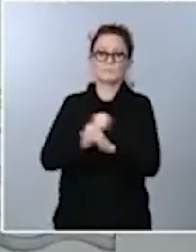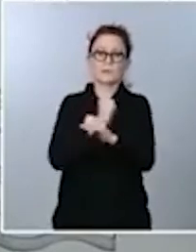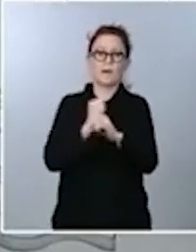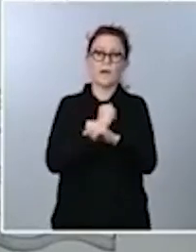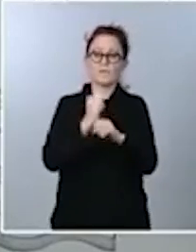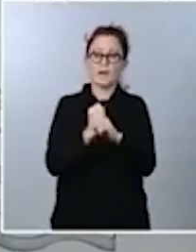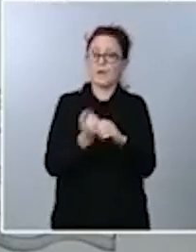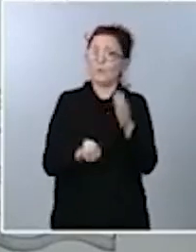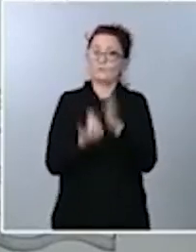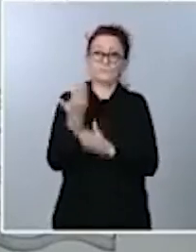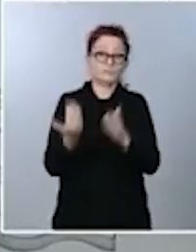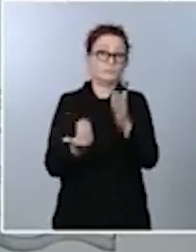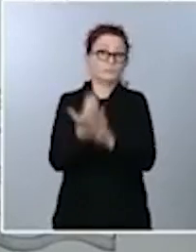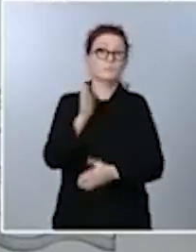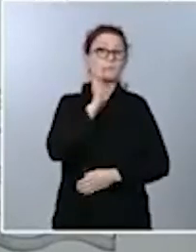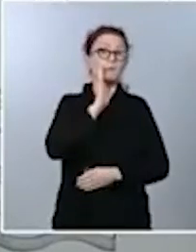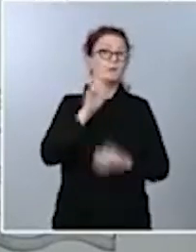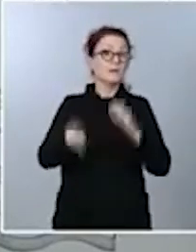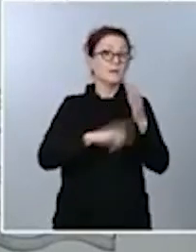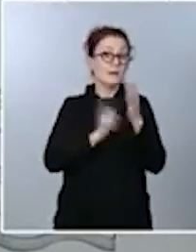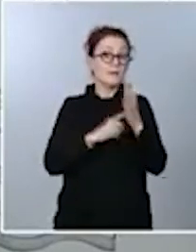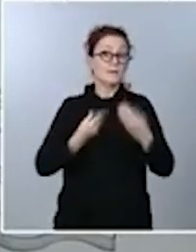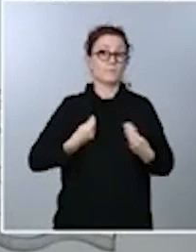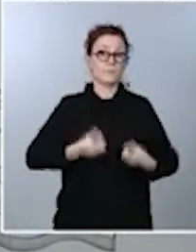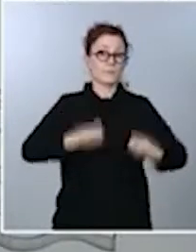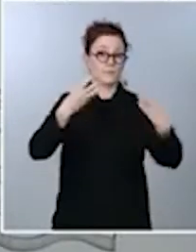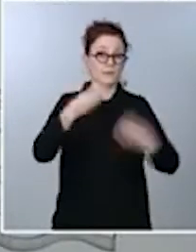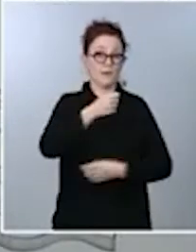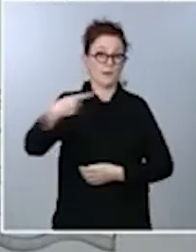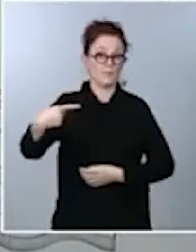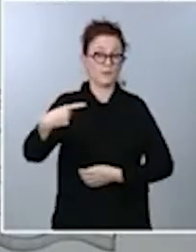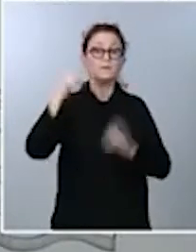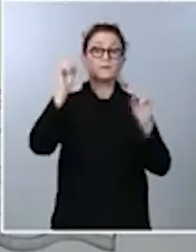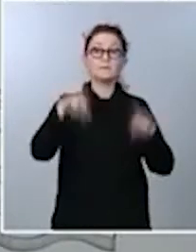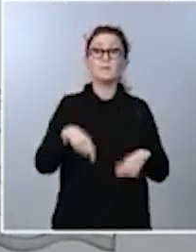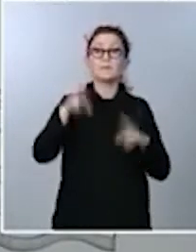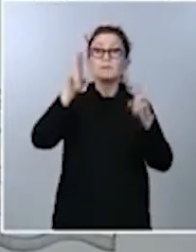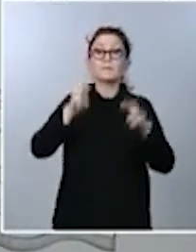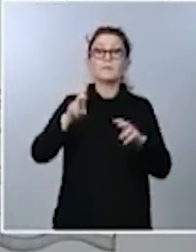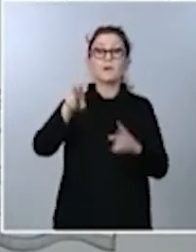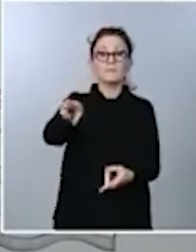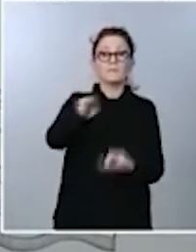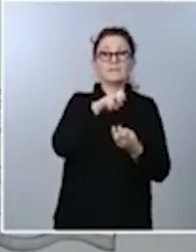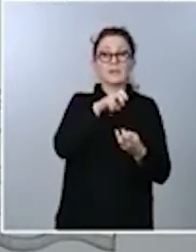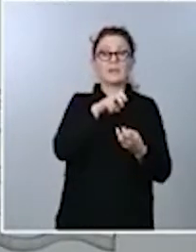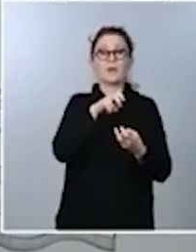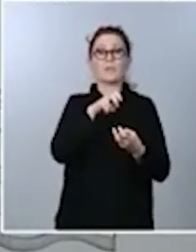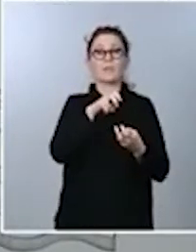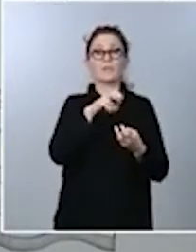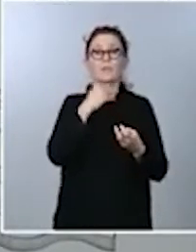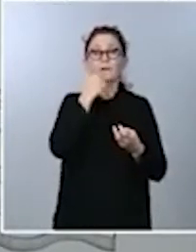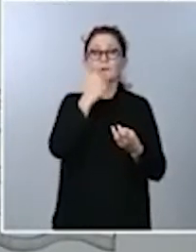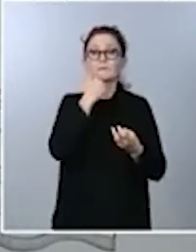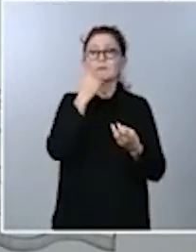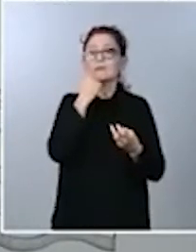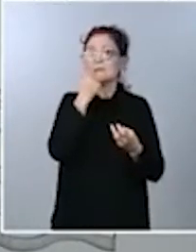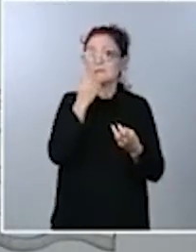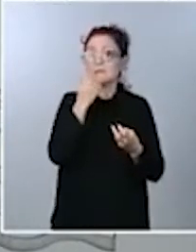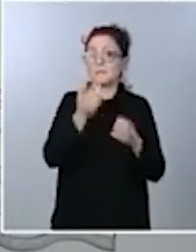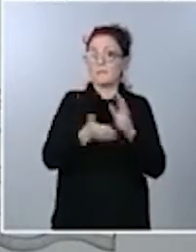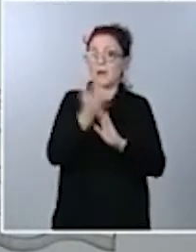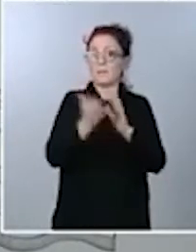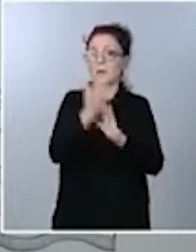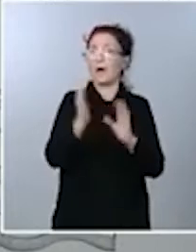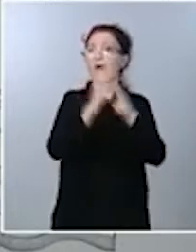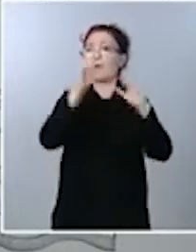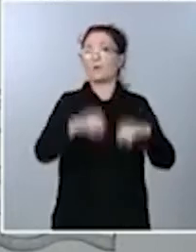hablamos de la ley de la vivienda. Y en materia de fiscalidad, prácticamente el acuerdo ya es posible. Hay algún elemento